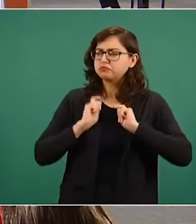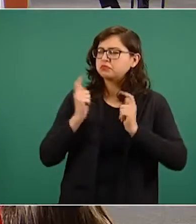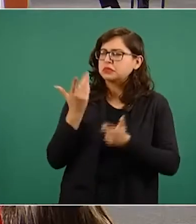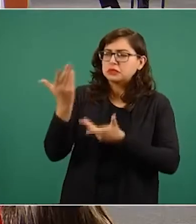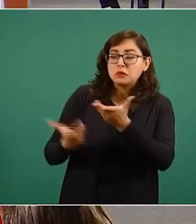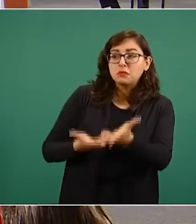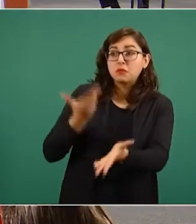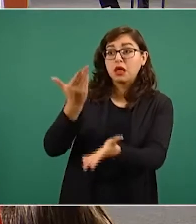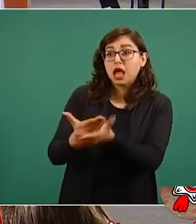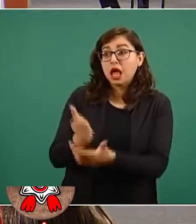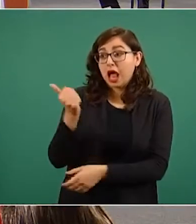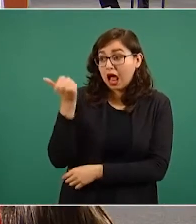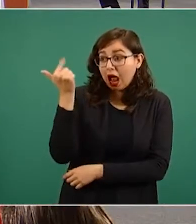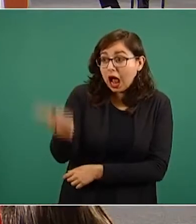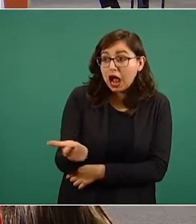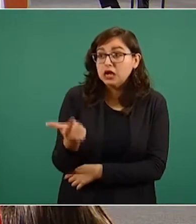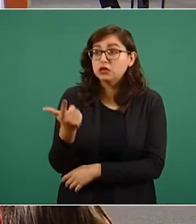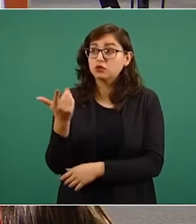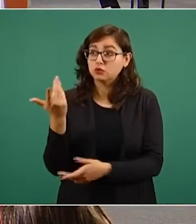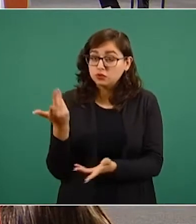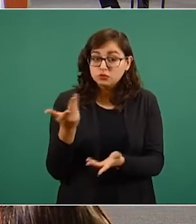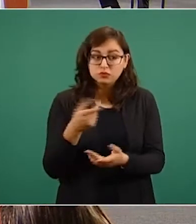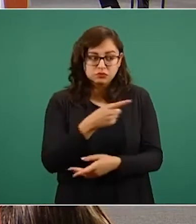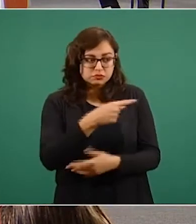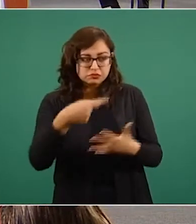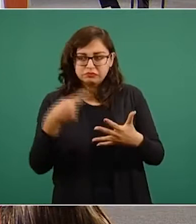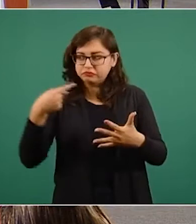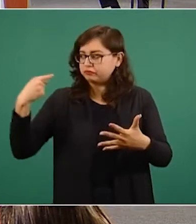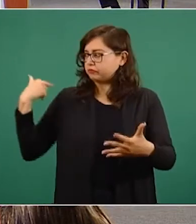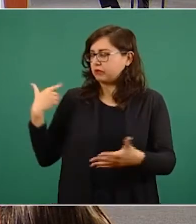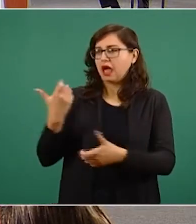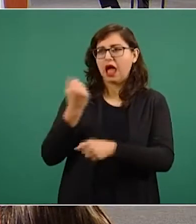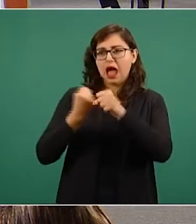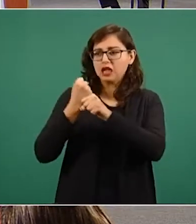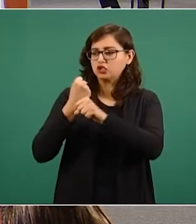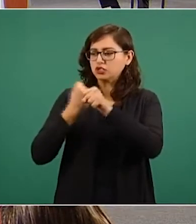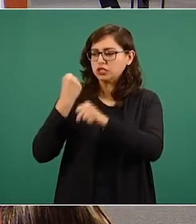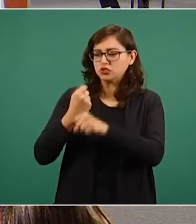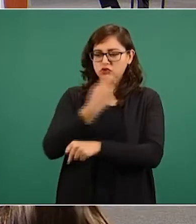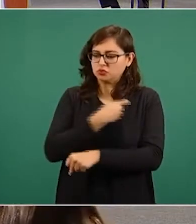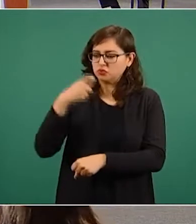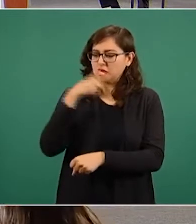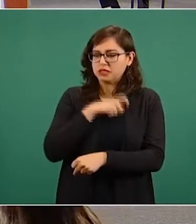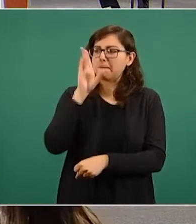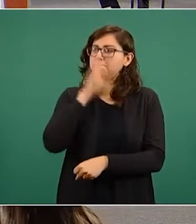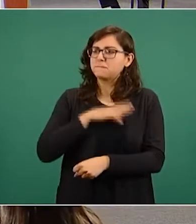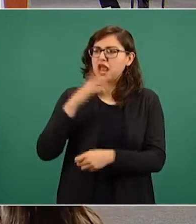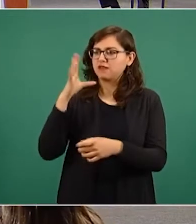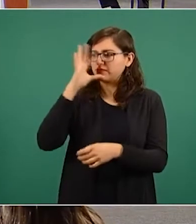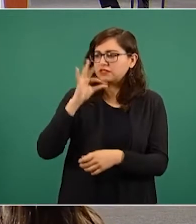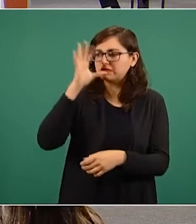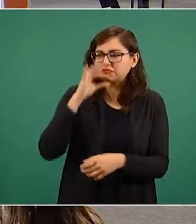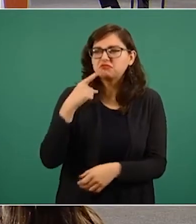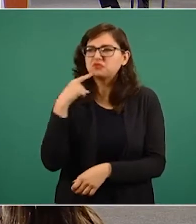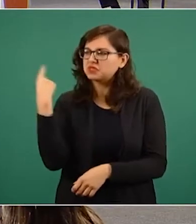de los agravios que le fueron causados por España, ni tiene el propósito de proceder de manera